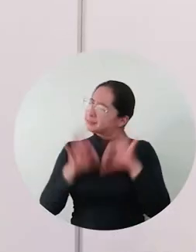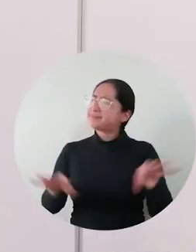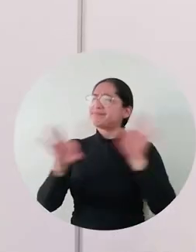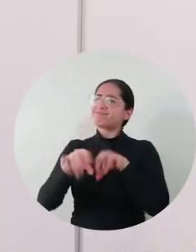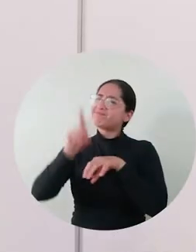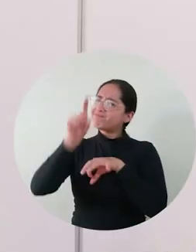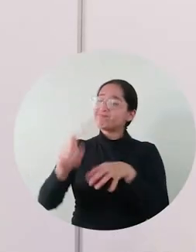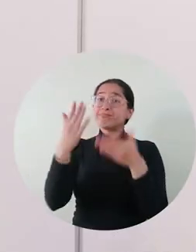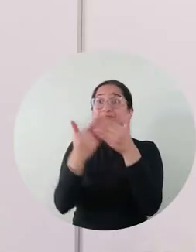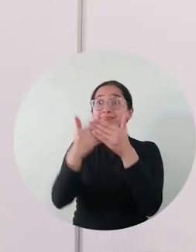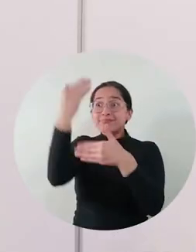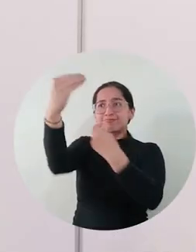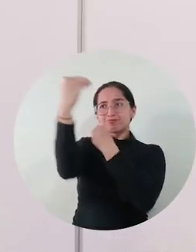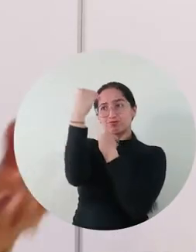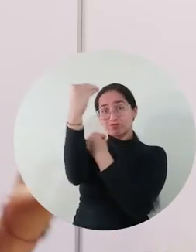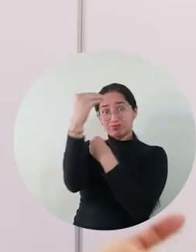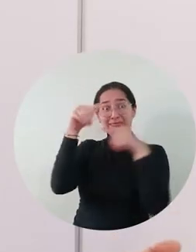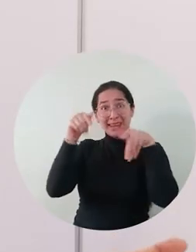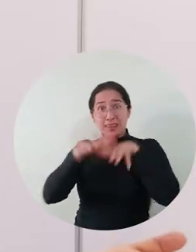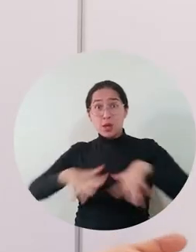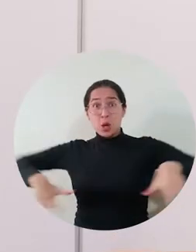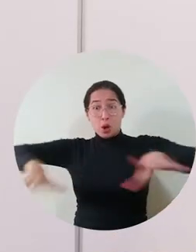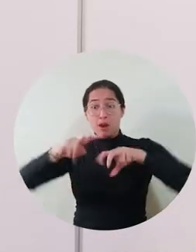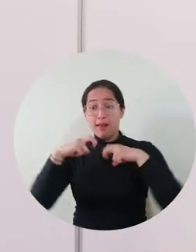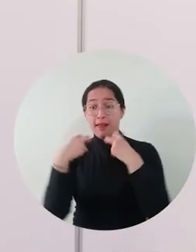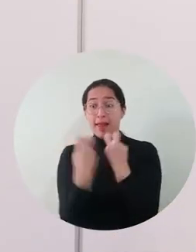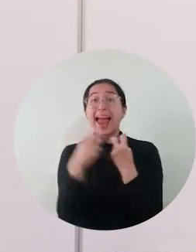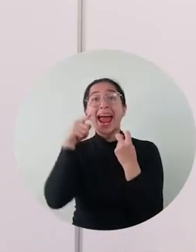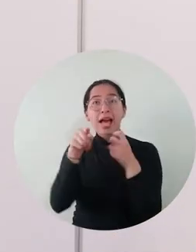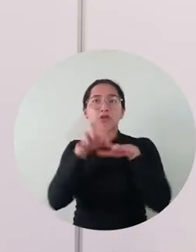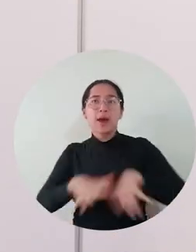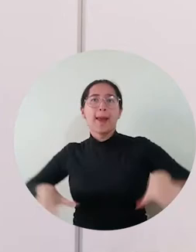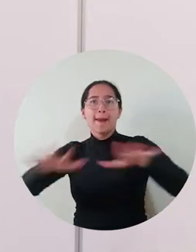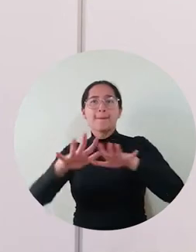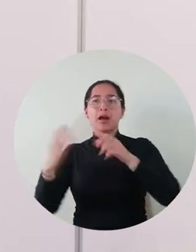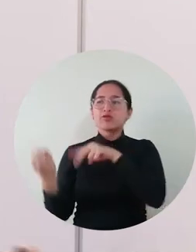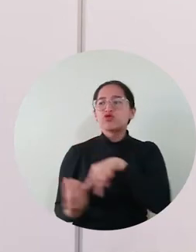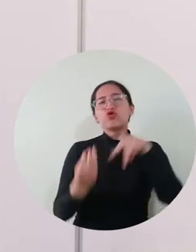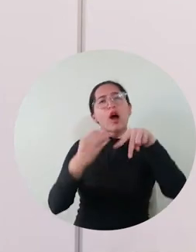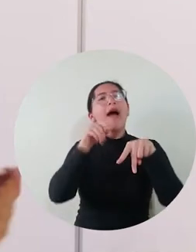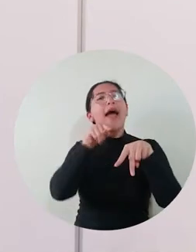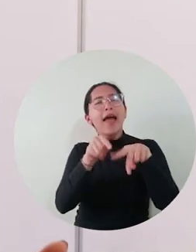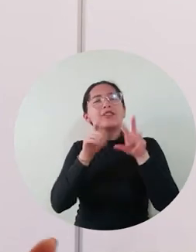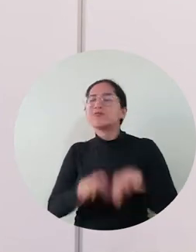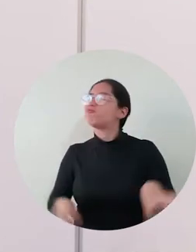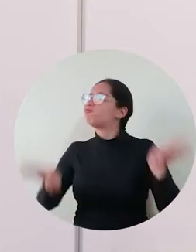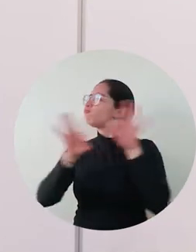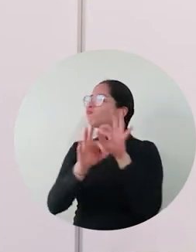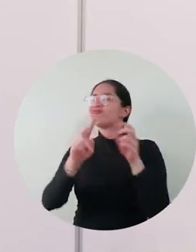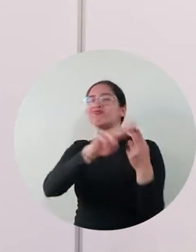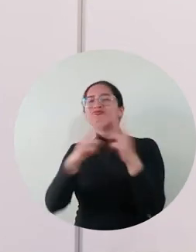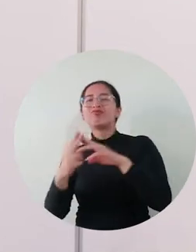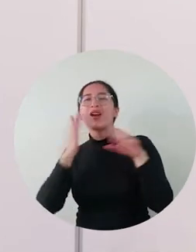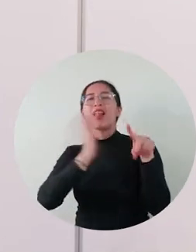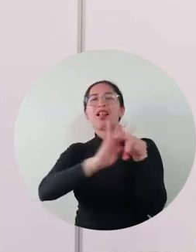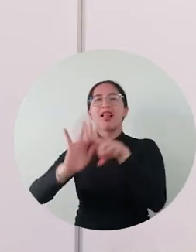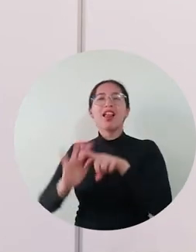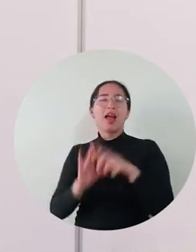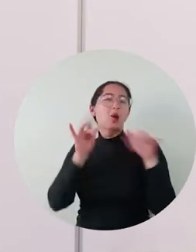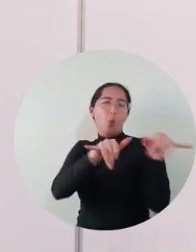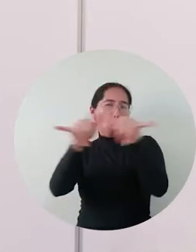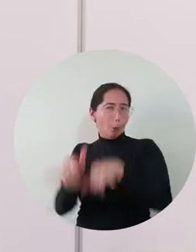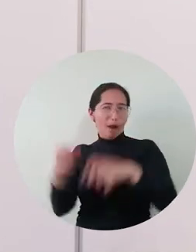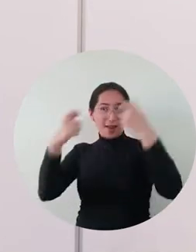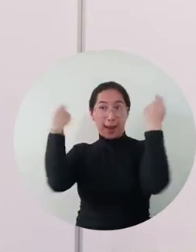Hay que empezar a educarnos y estos espacios, que son espacios de educación, son lo máximo para poder llevar a cabo